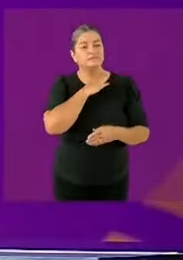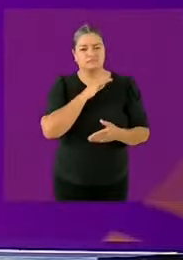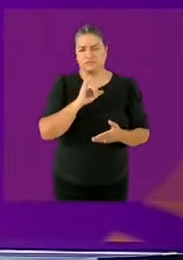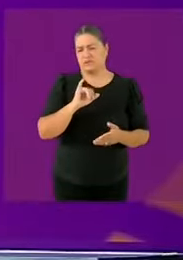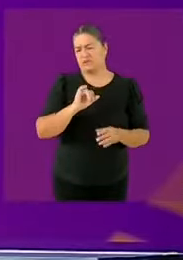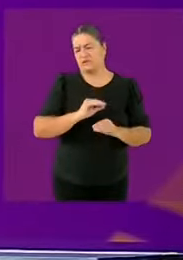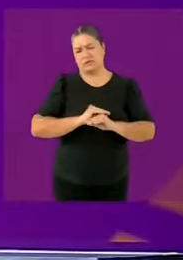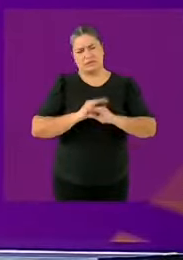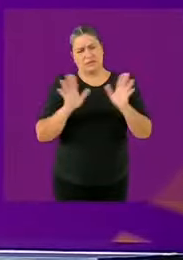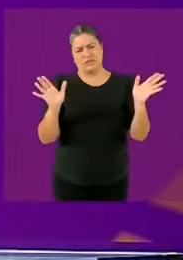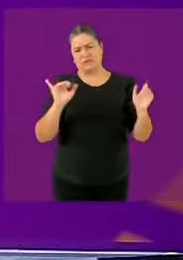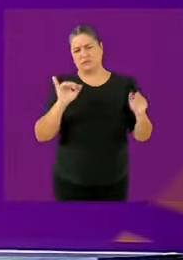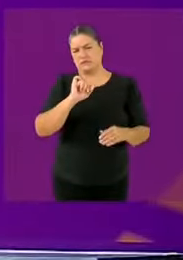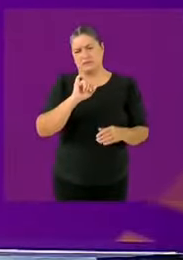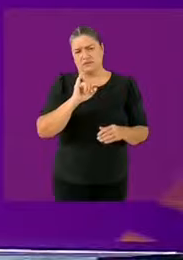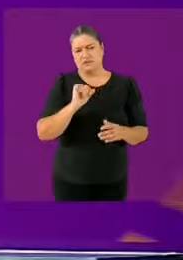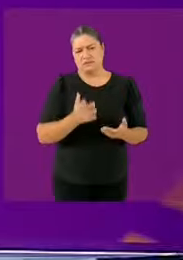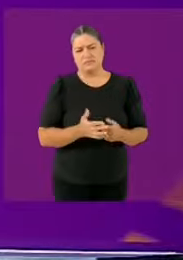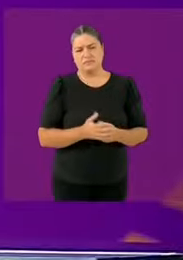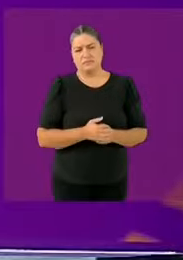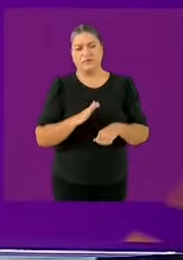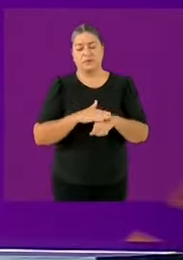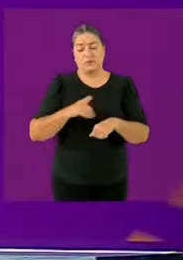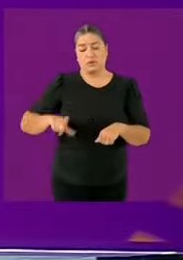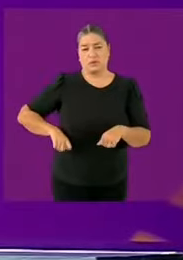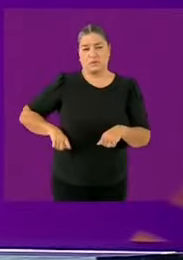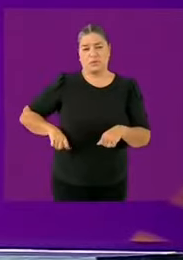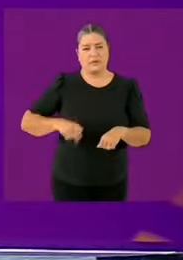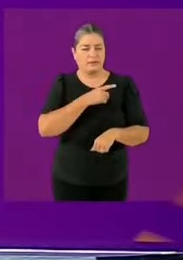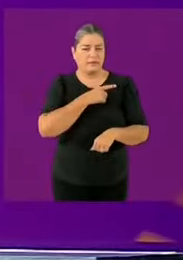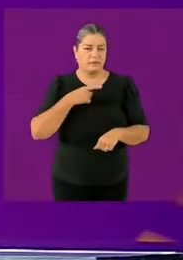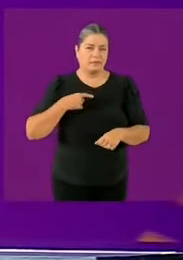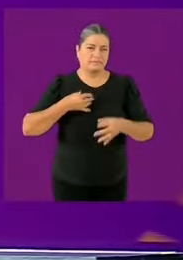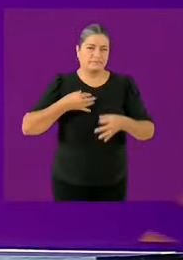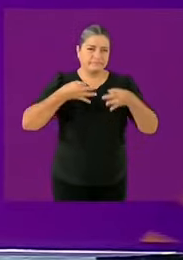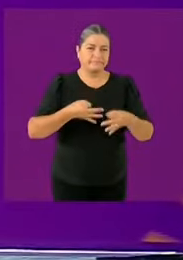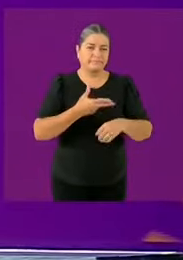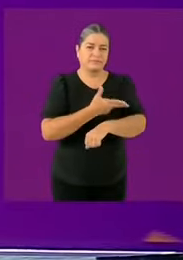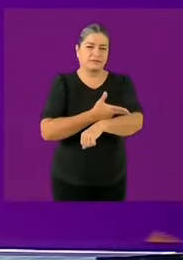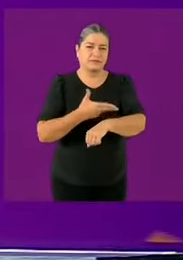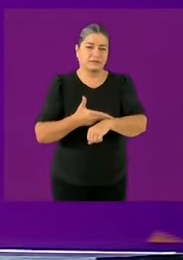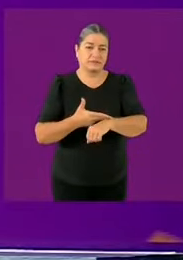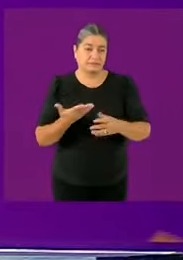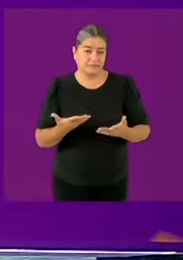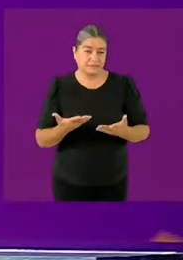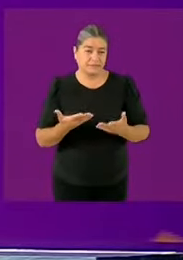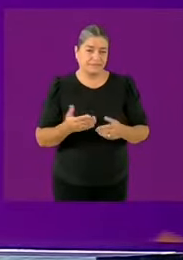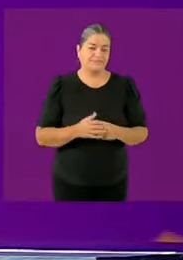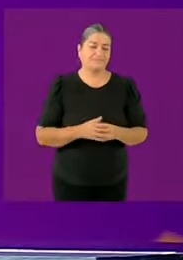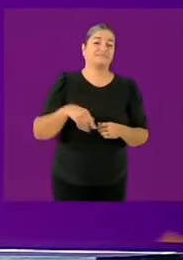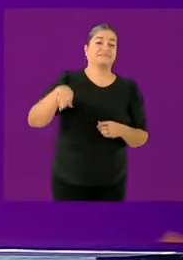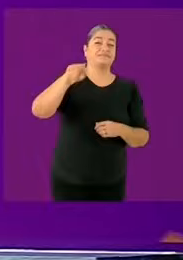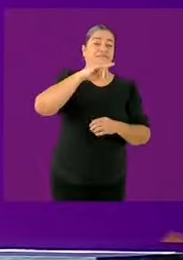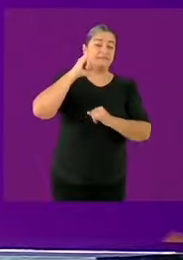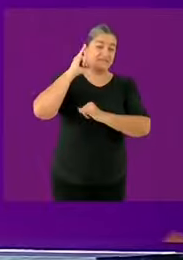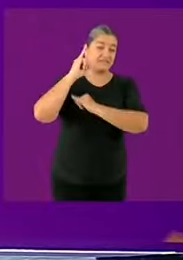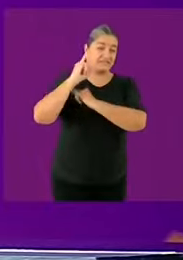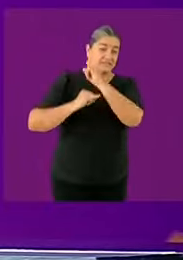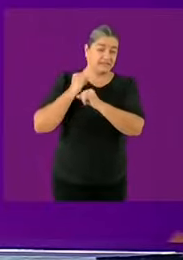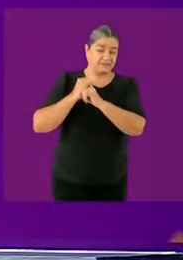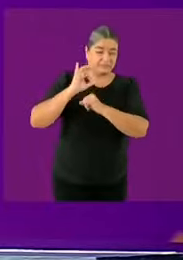transparencia, los datos, tanto del índice de transparencia internacional, México no se ha movido